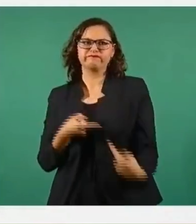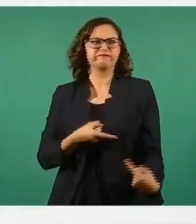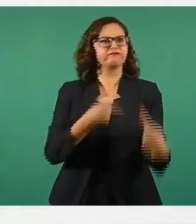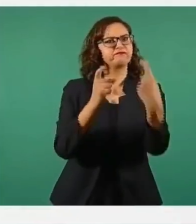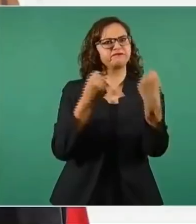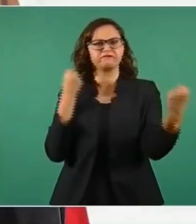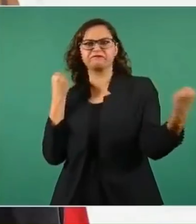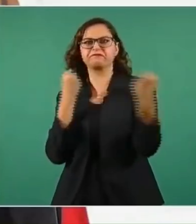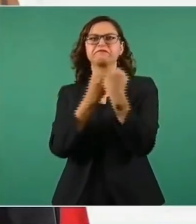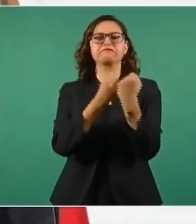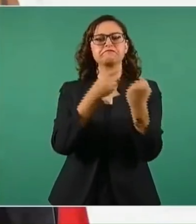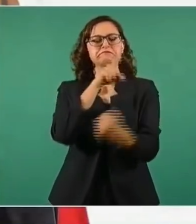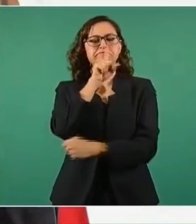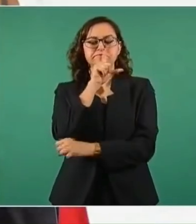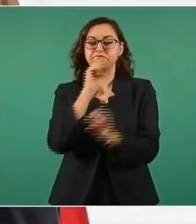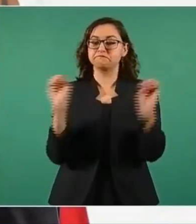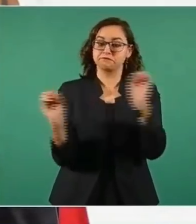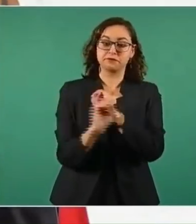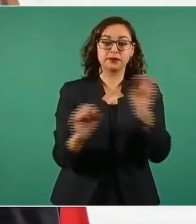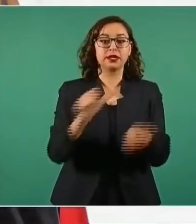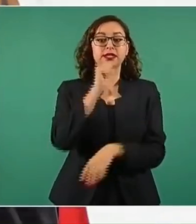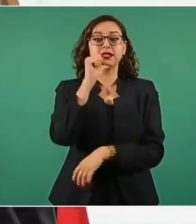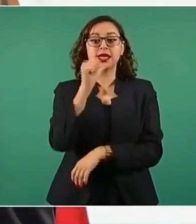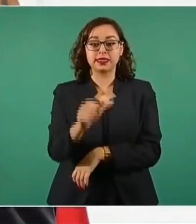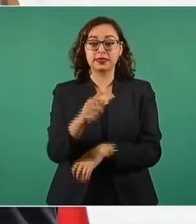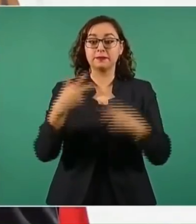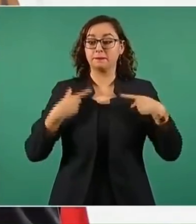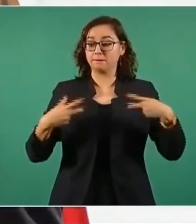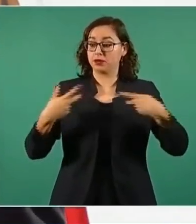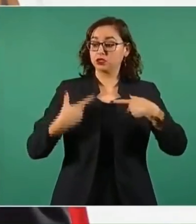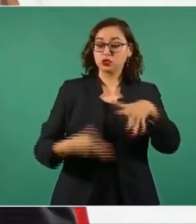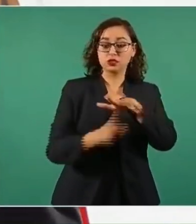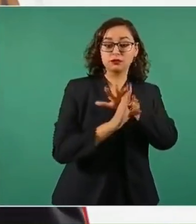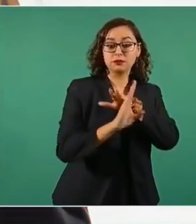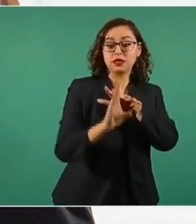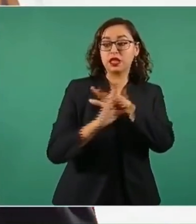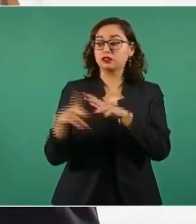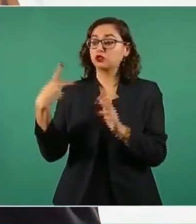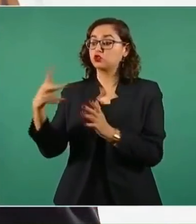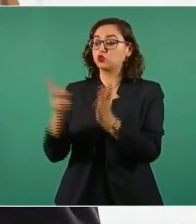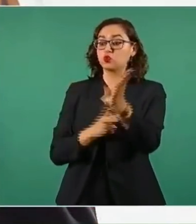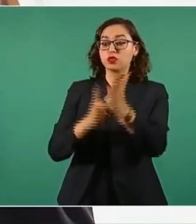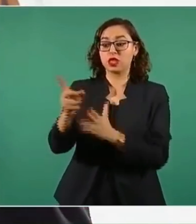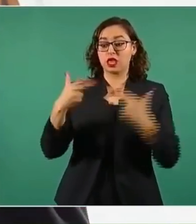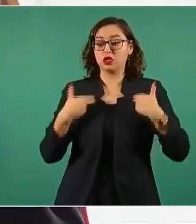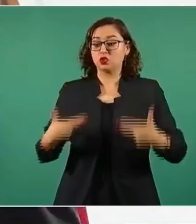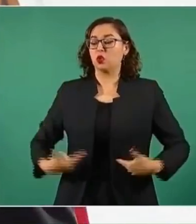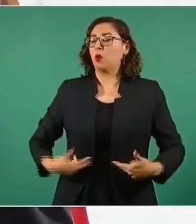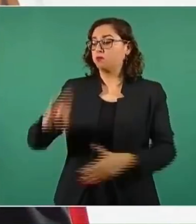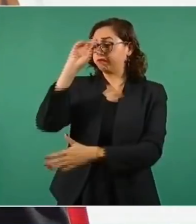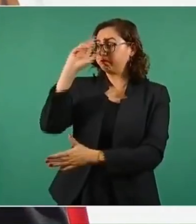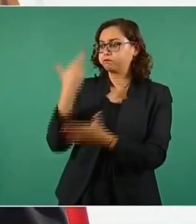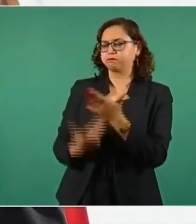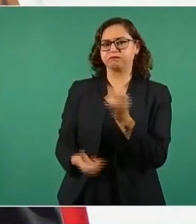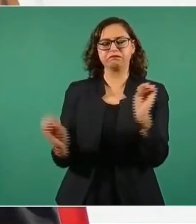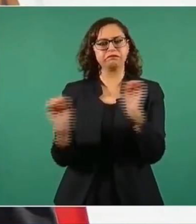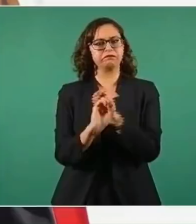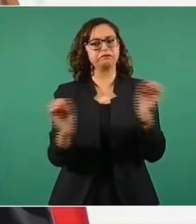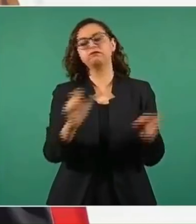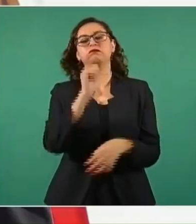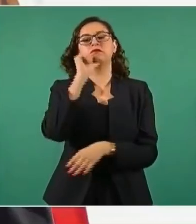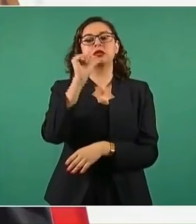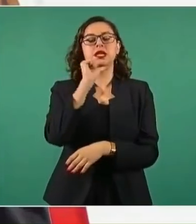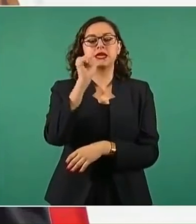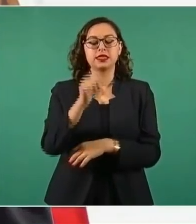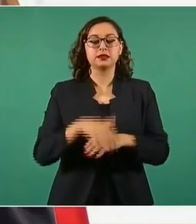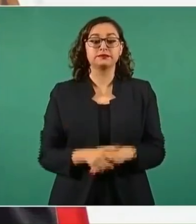violado derechos humanos de migrantes. El caso excepcional de hace unos días, en que dos